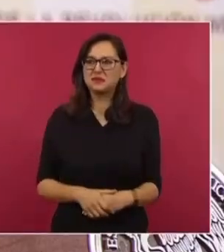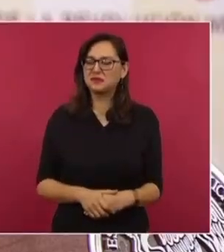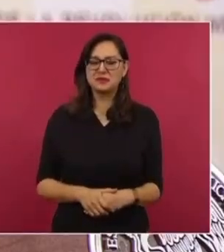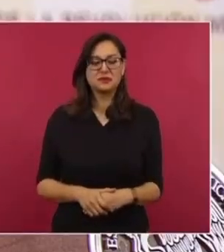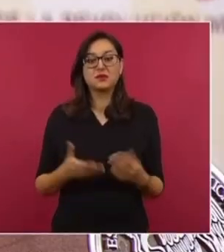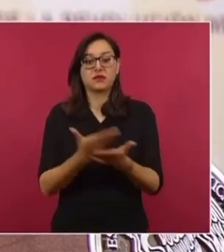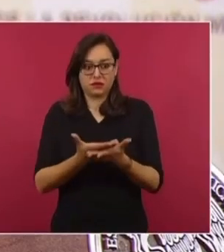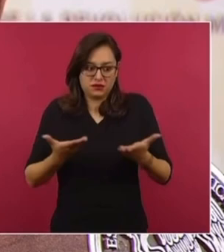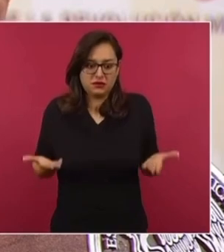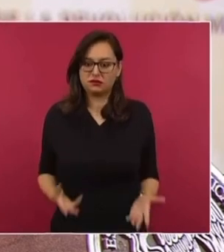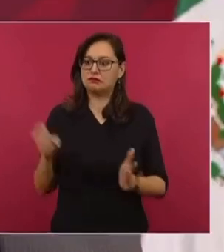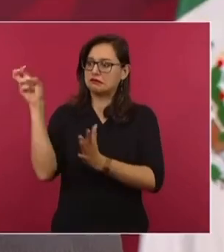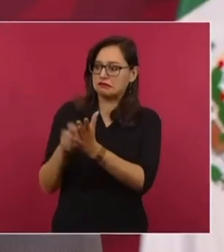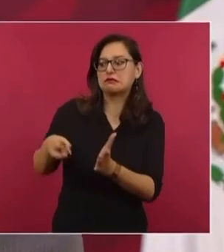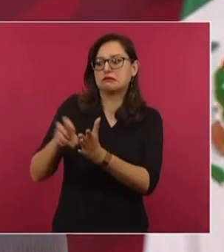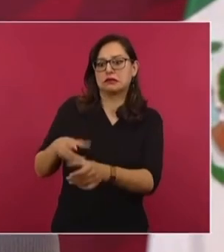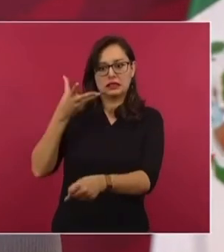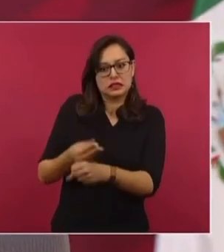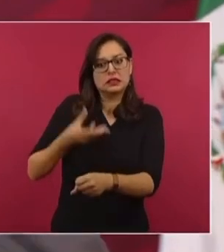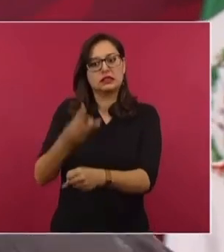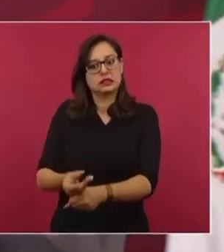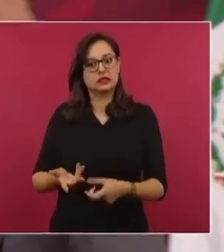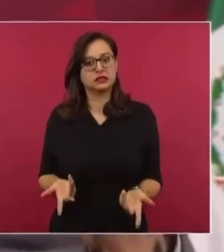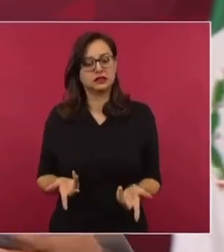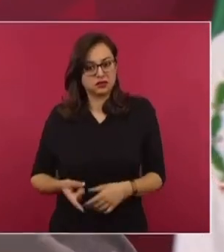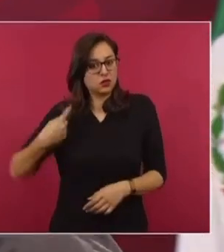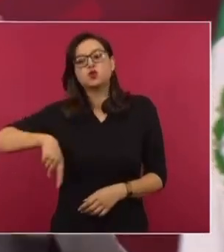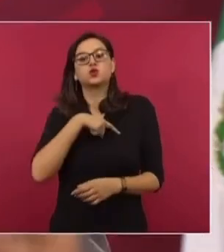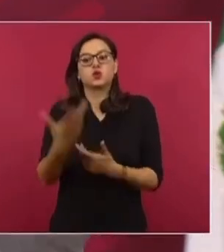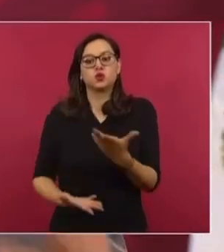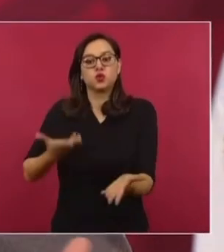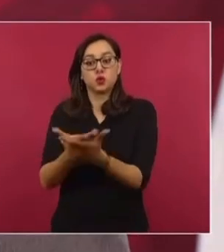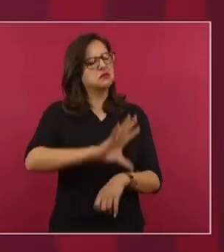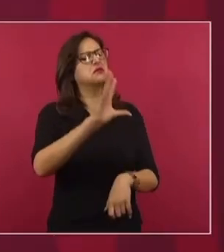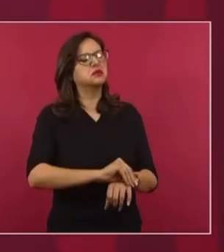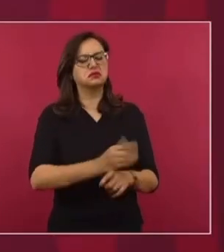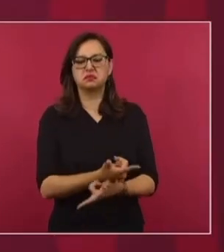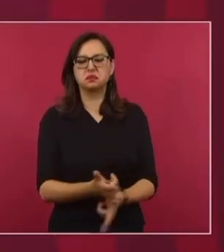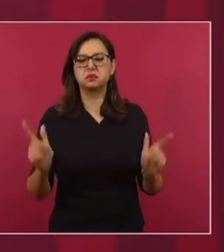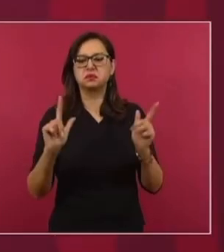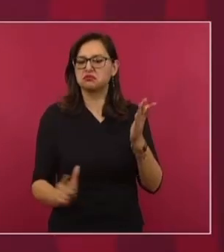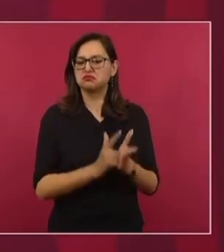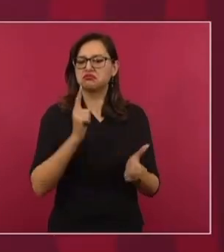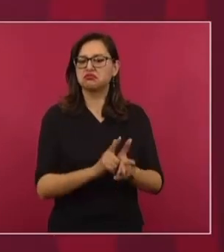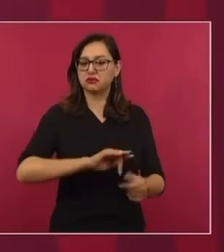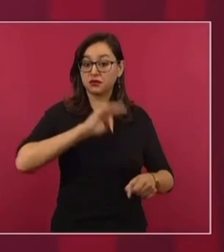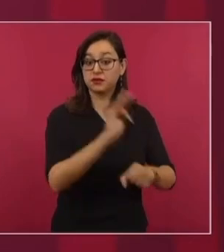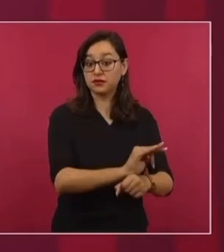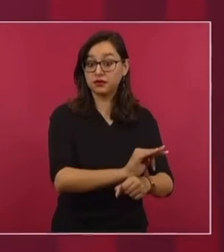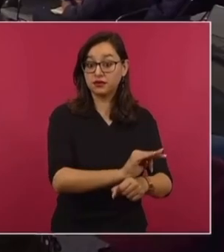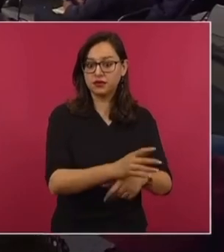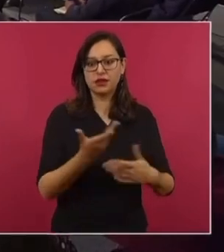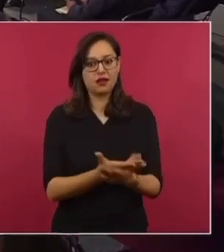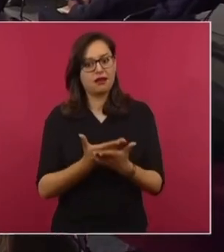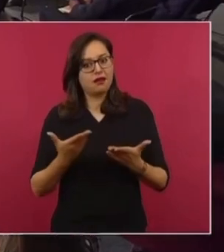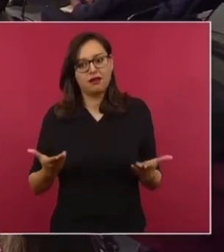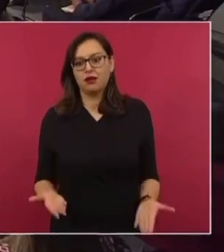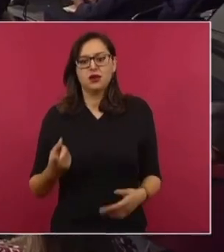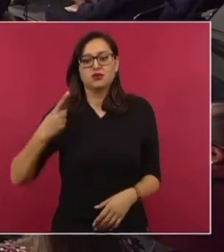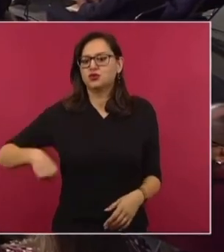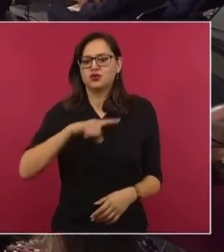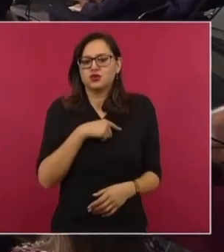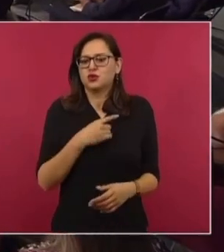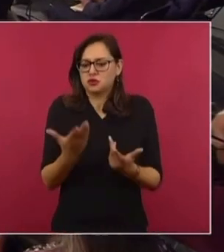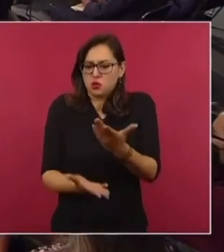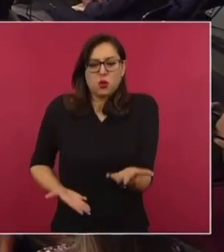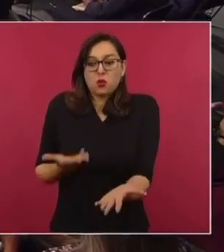lo que se está ahora proponiendo ni siquiera es en todo. Entonces, ahora, solo en lo